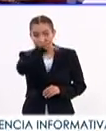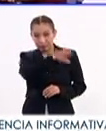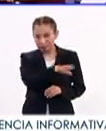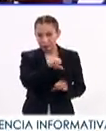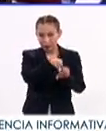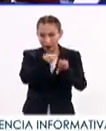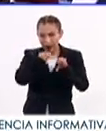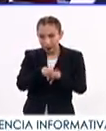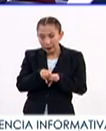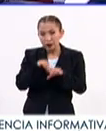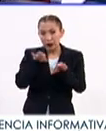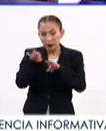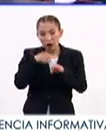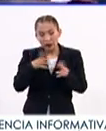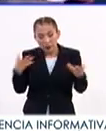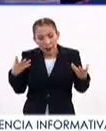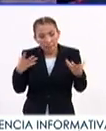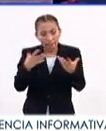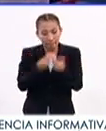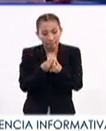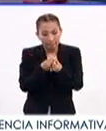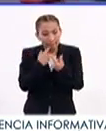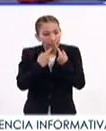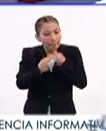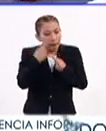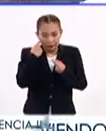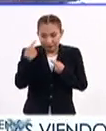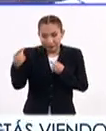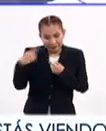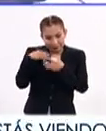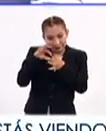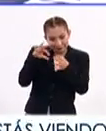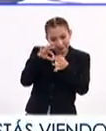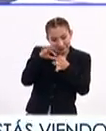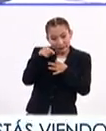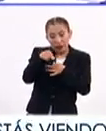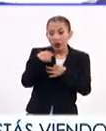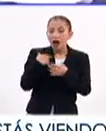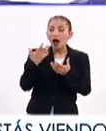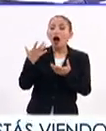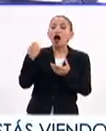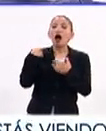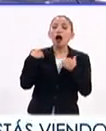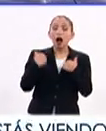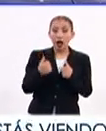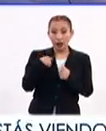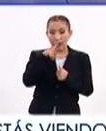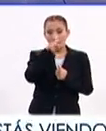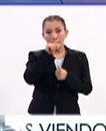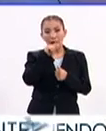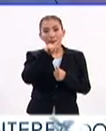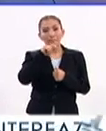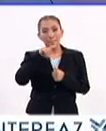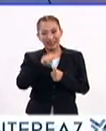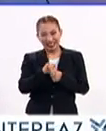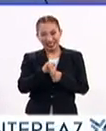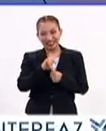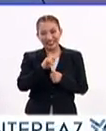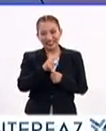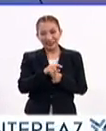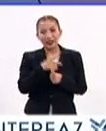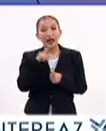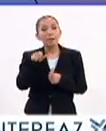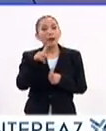el equipo de trabajo se tiene que conjuntar para poder sacar un producto, ¿no? Ahorita, gracias a Papi, que nos está apoyando, y